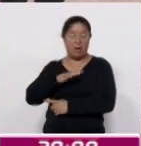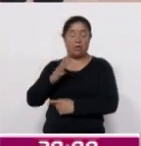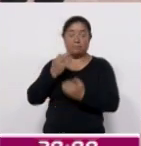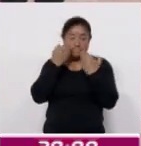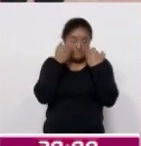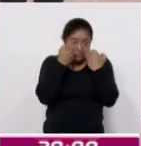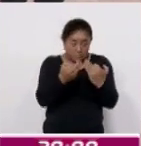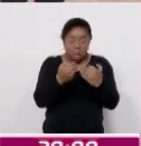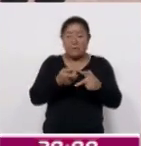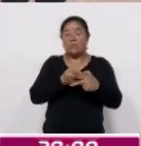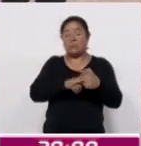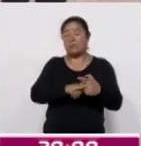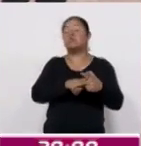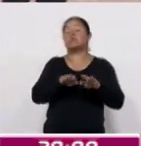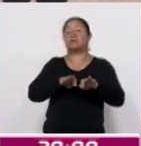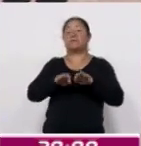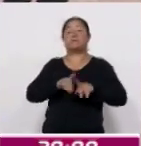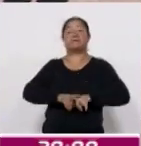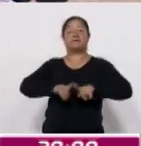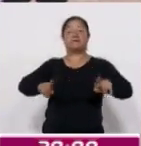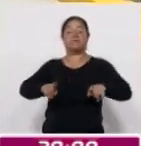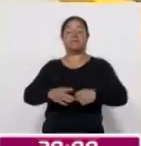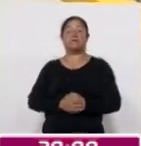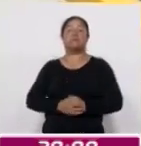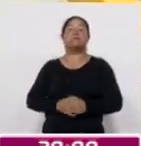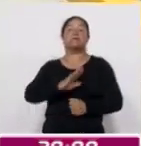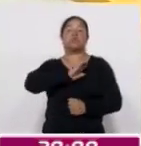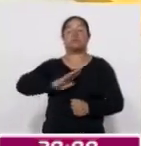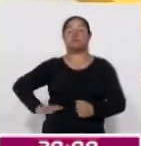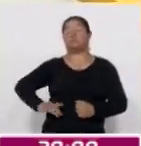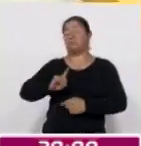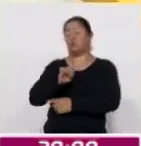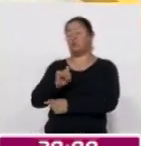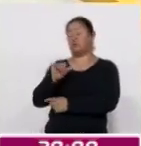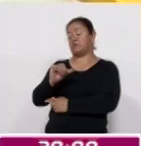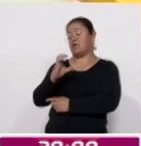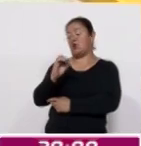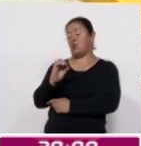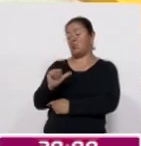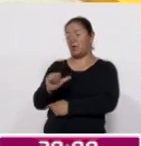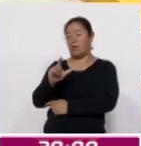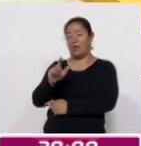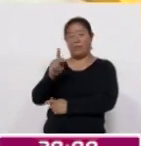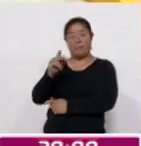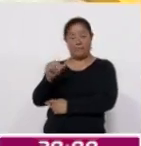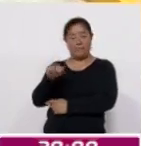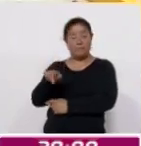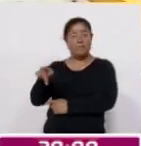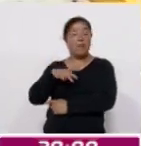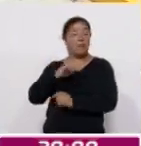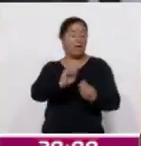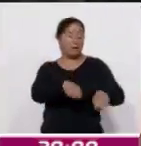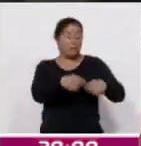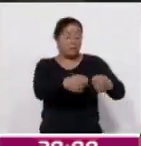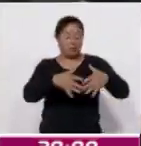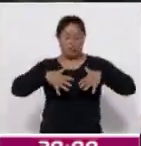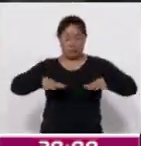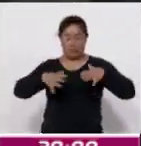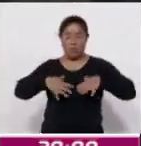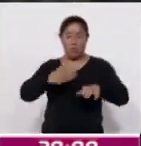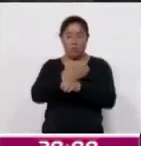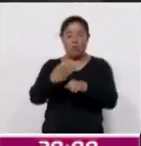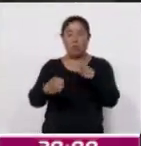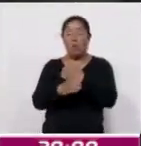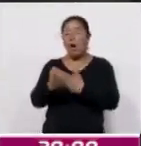constató la inauguración de diversas obras públicas en el municipio de Zacualpan. Entre las acciones destacadas se incluyen la entrega de uniformes y útiles